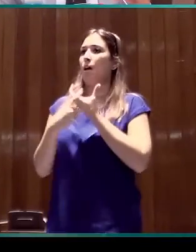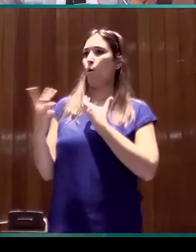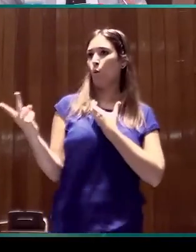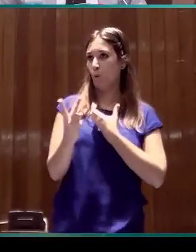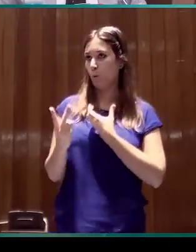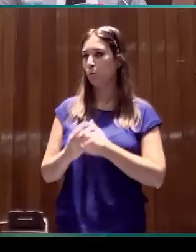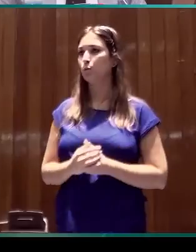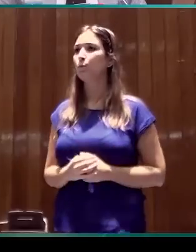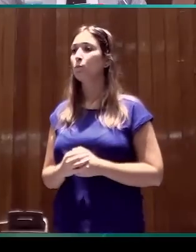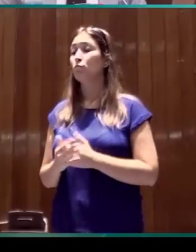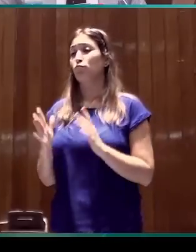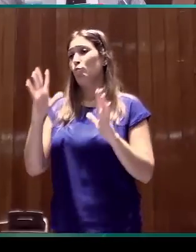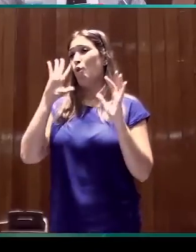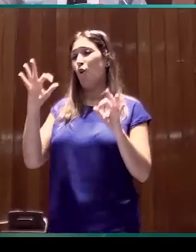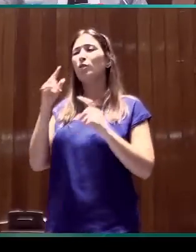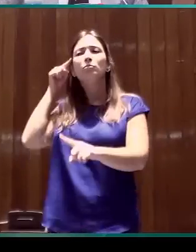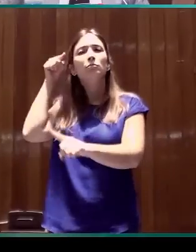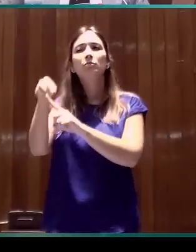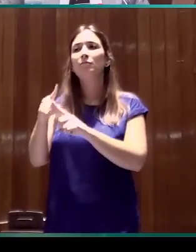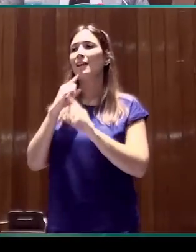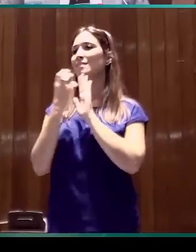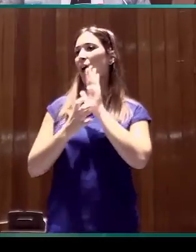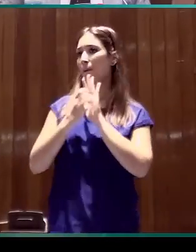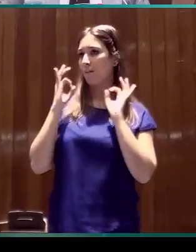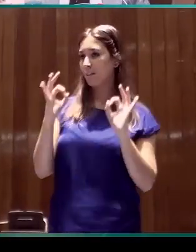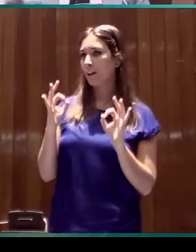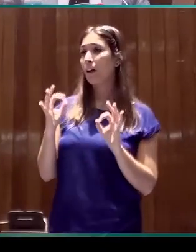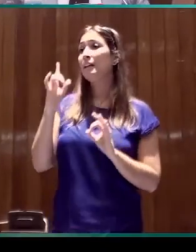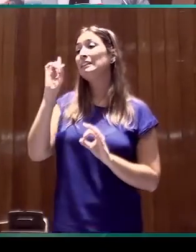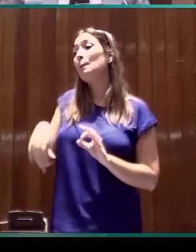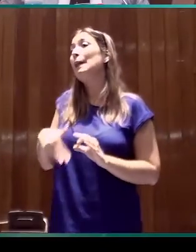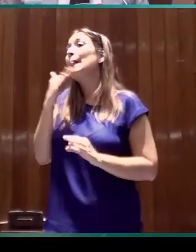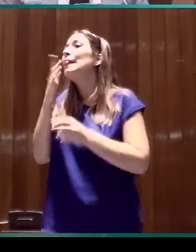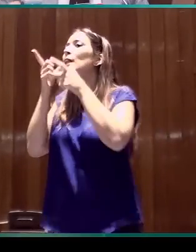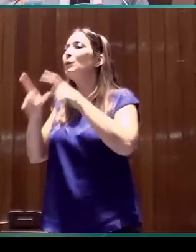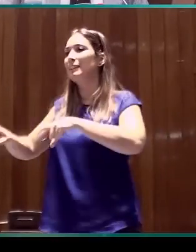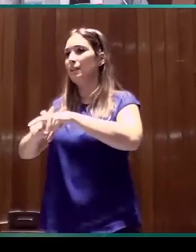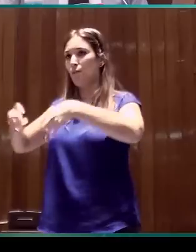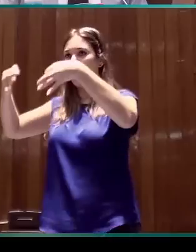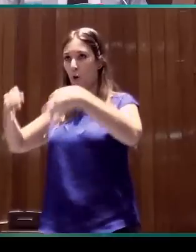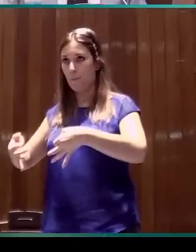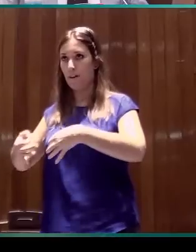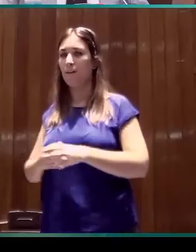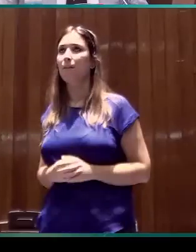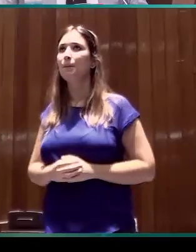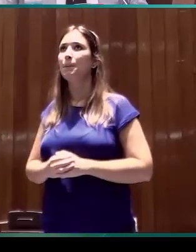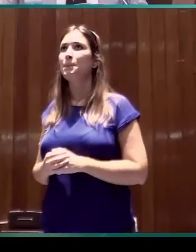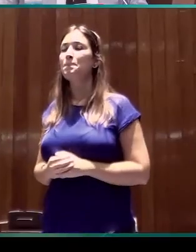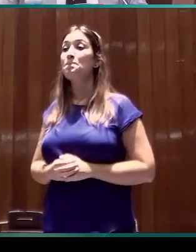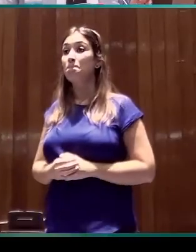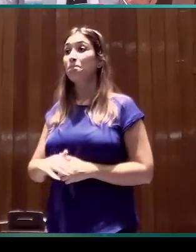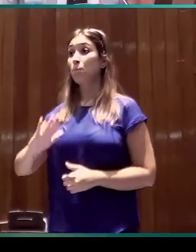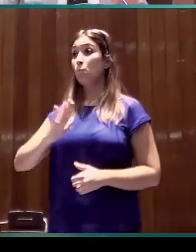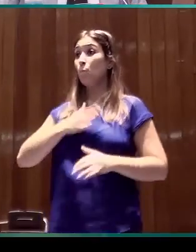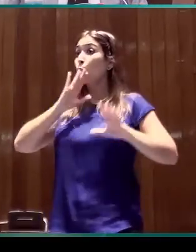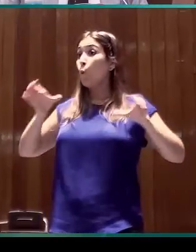foco es, obviamente, la gramática y, parcialmente, la lingüística formal. Bien, nuestro grupo también